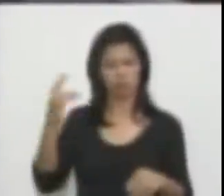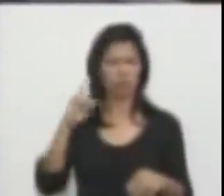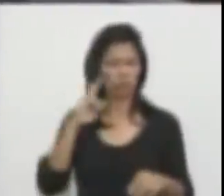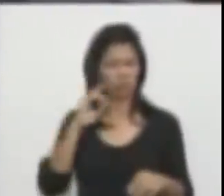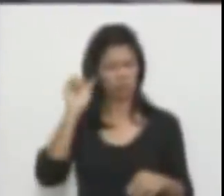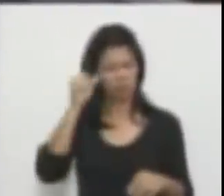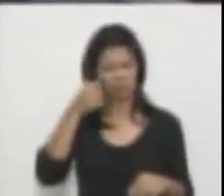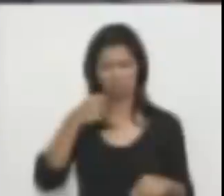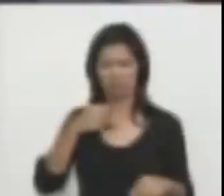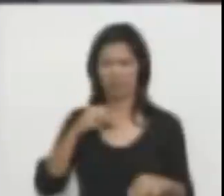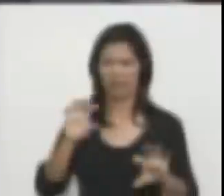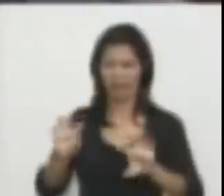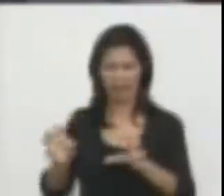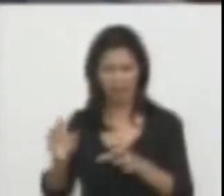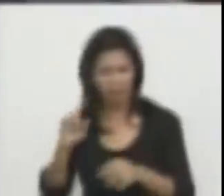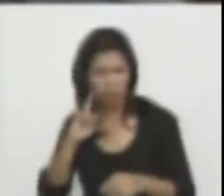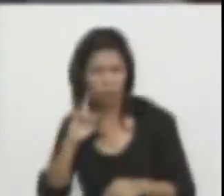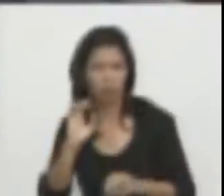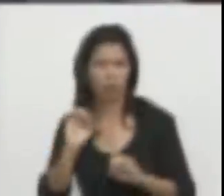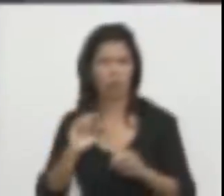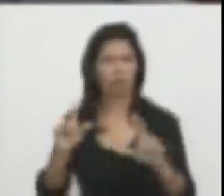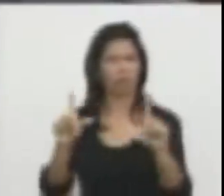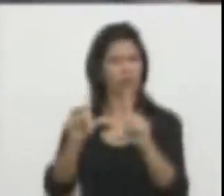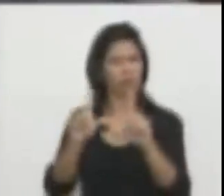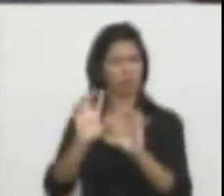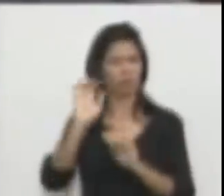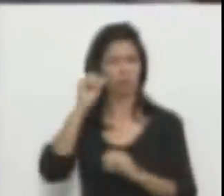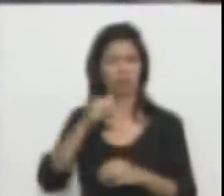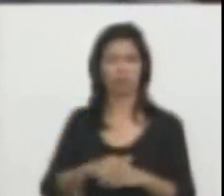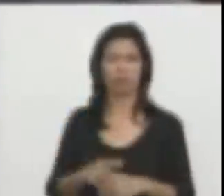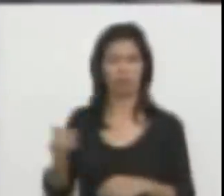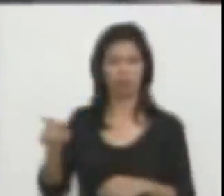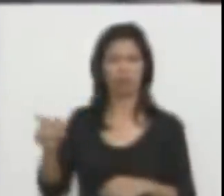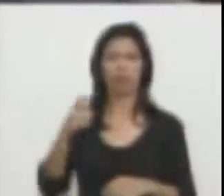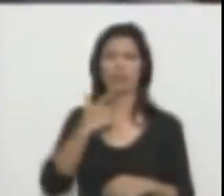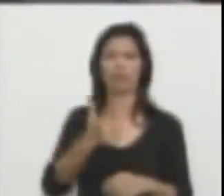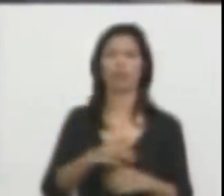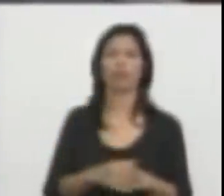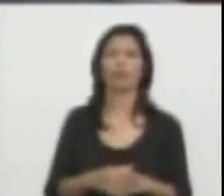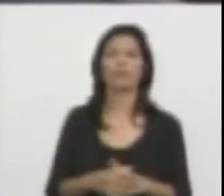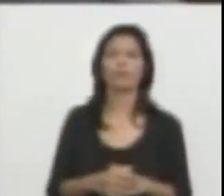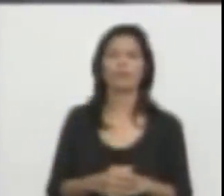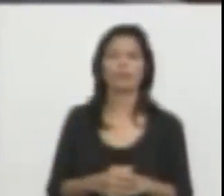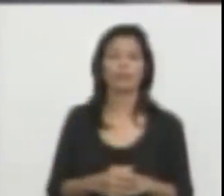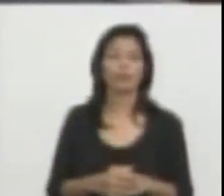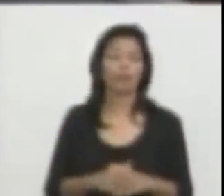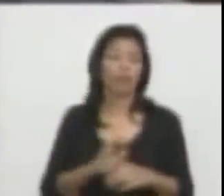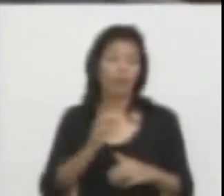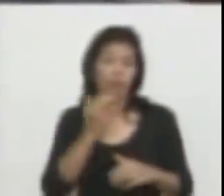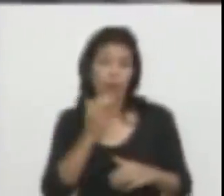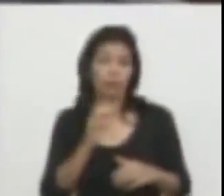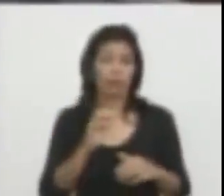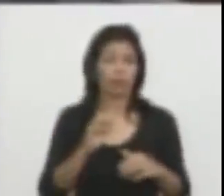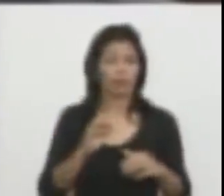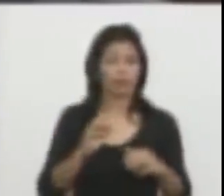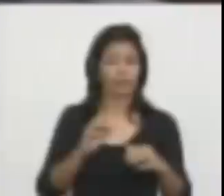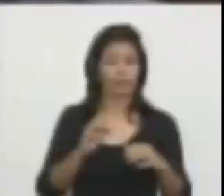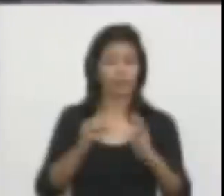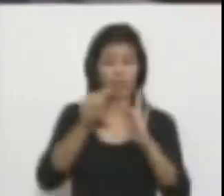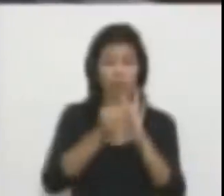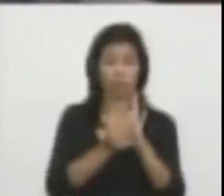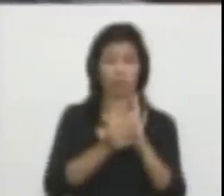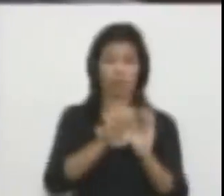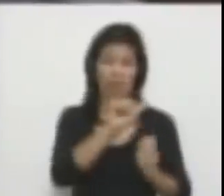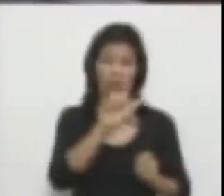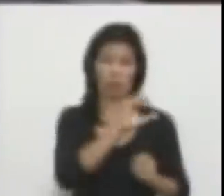o por televisión, decir que en la eventualidad de que el matrimonio gay no